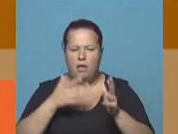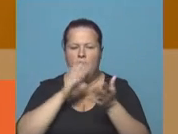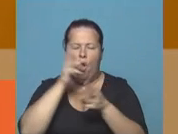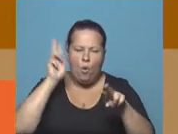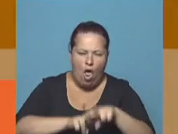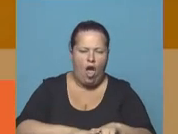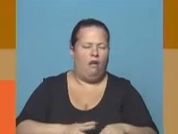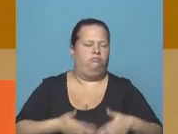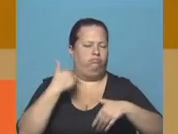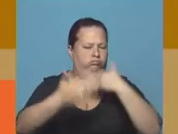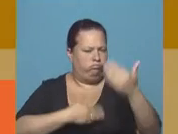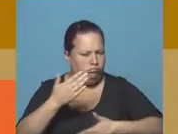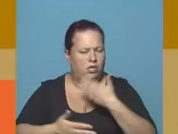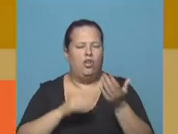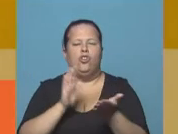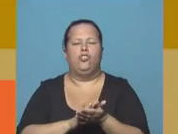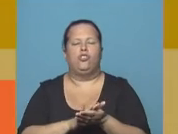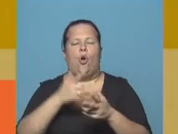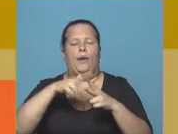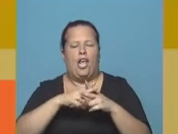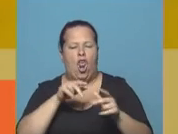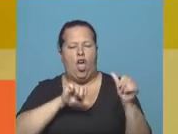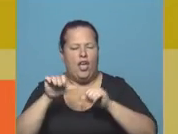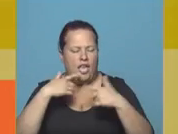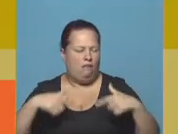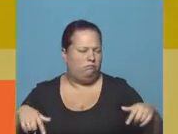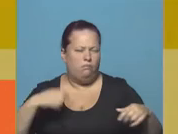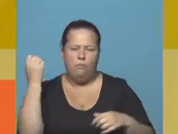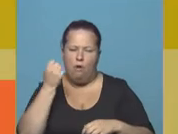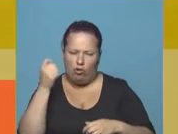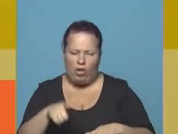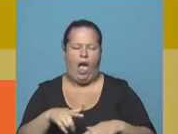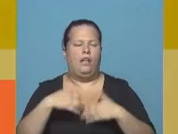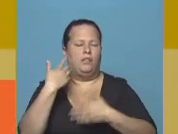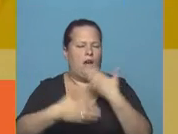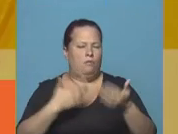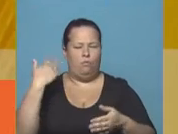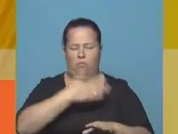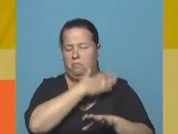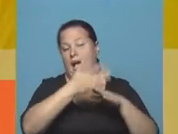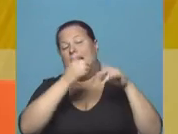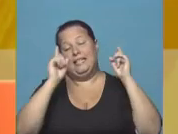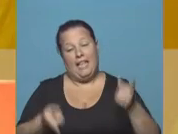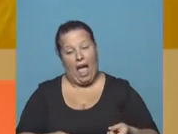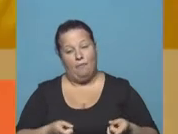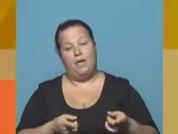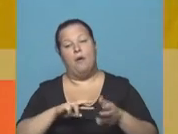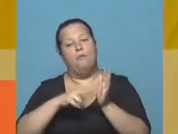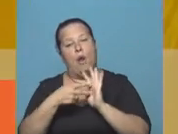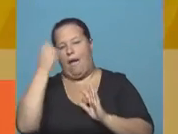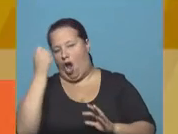bloqueo, avances en biotecnología muy, muy importantes que han tenido en los últimos tiempos y, por supuesto, problemas